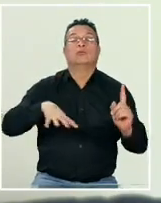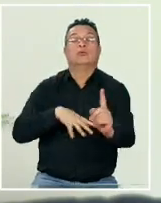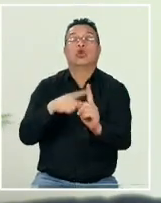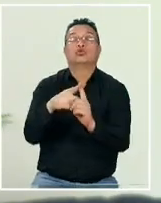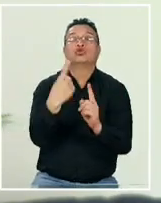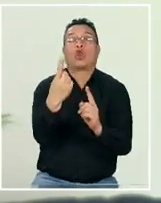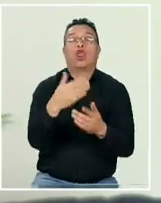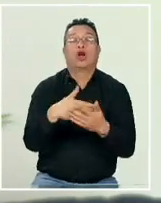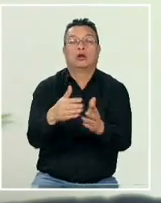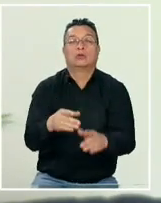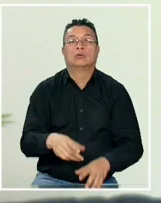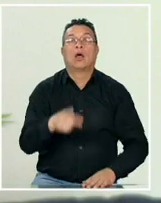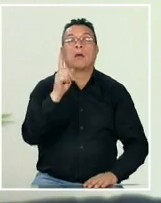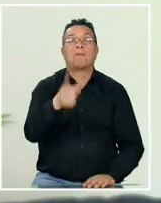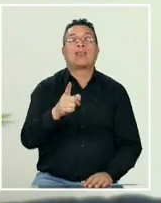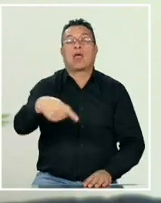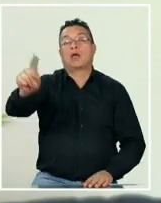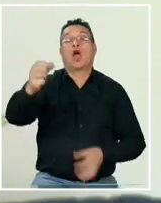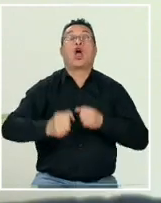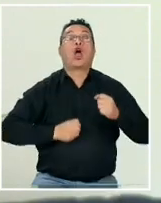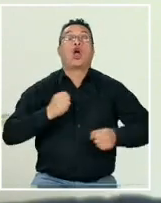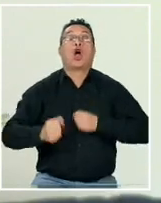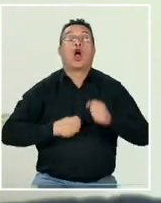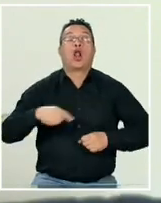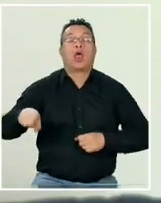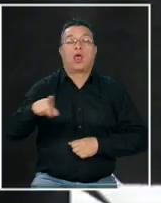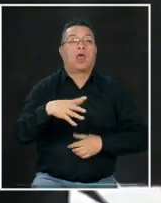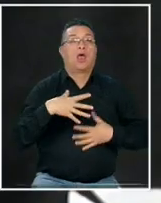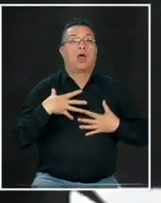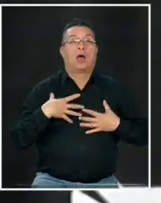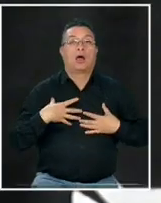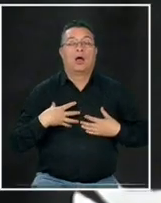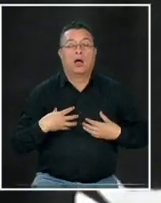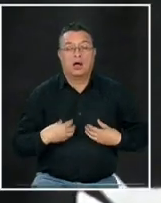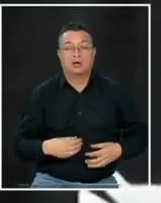lo mandaban a correr para que se calmara